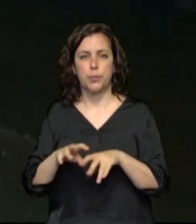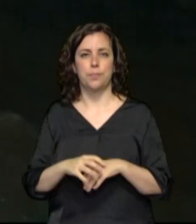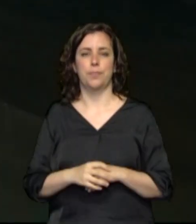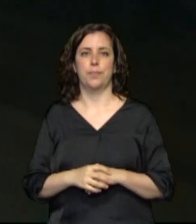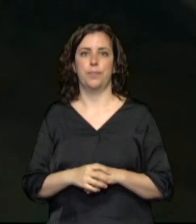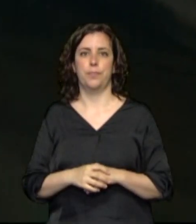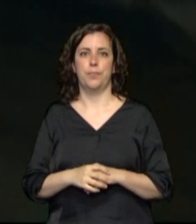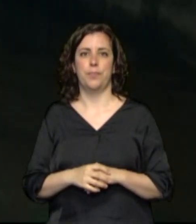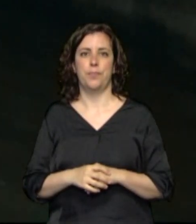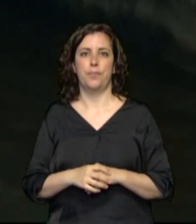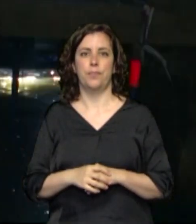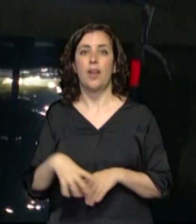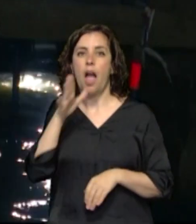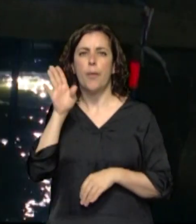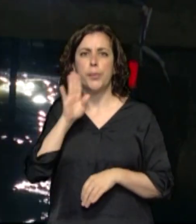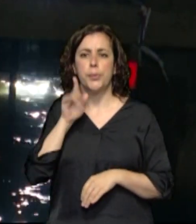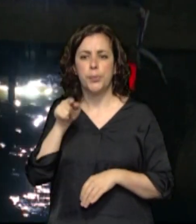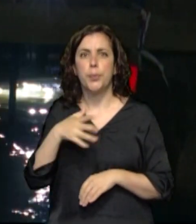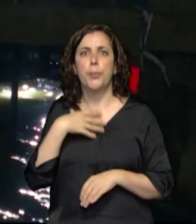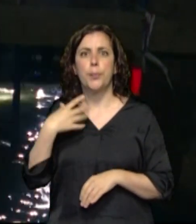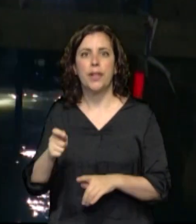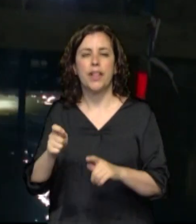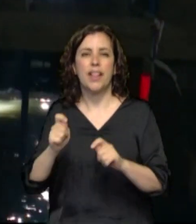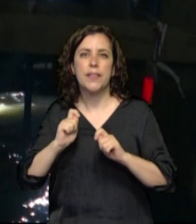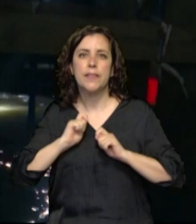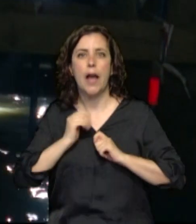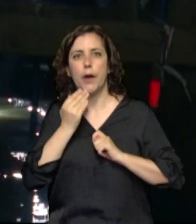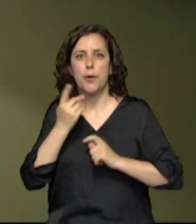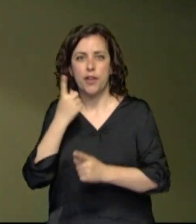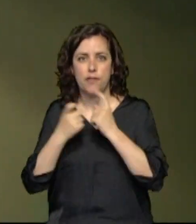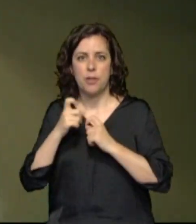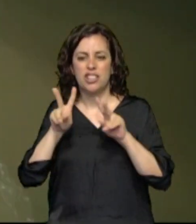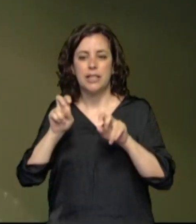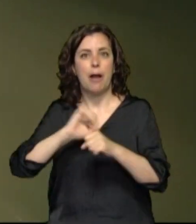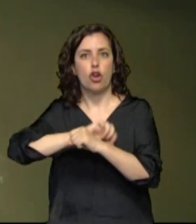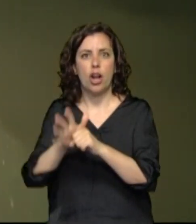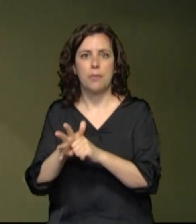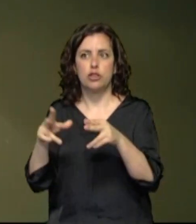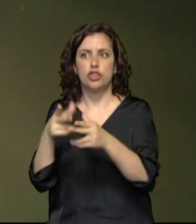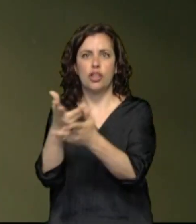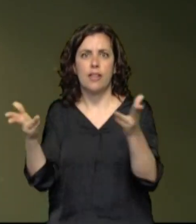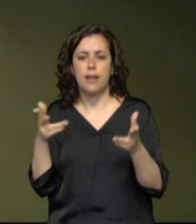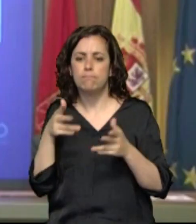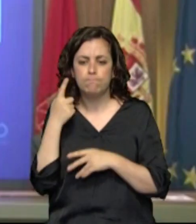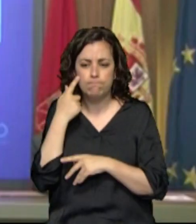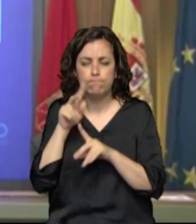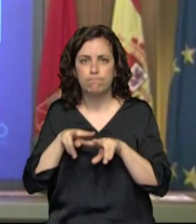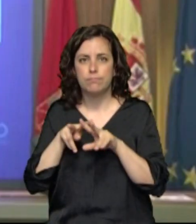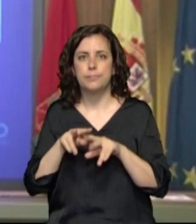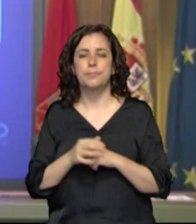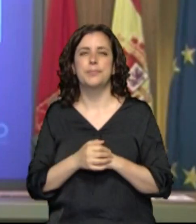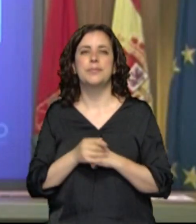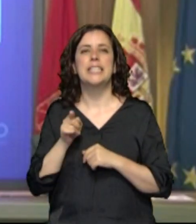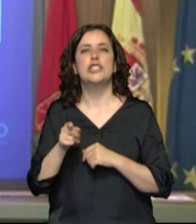Las aguas residuales pueden convertirse en una radiografía de la incidencia del coronavirus en la población. Puede ser un espejo en el que